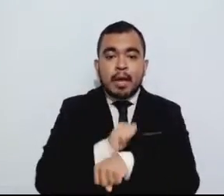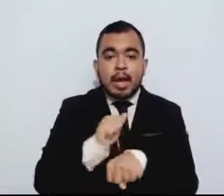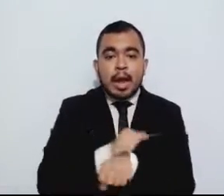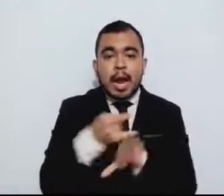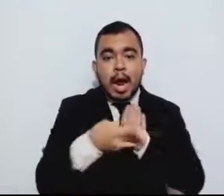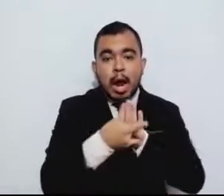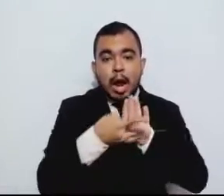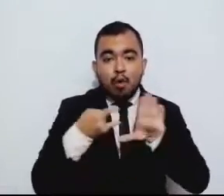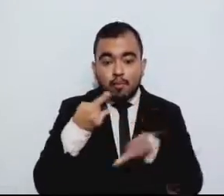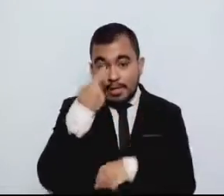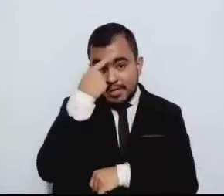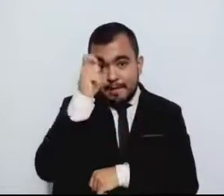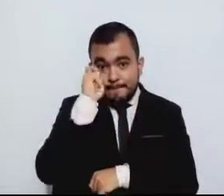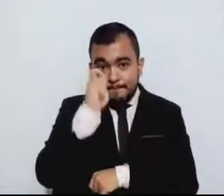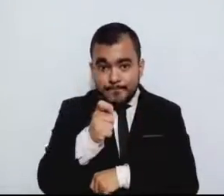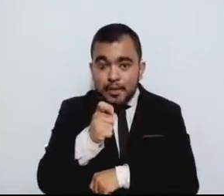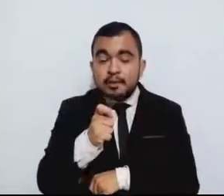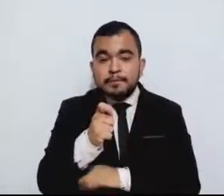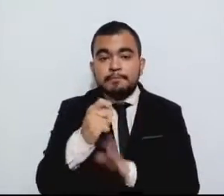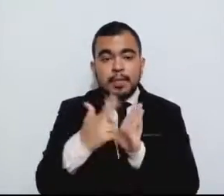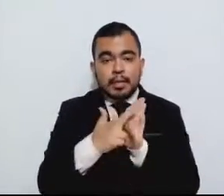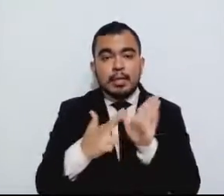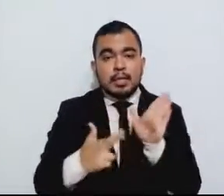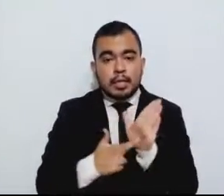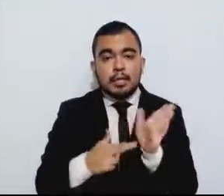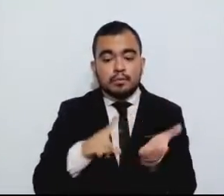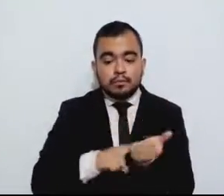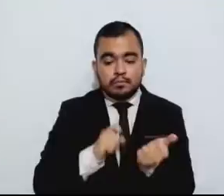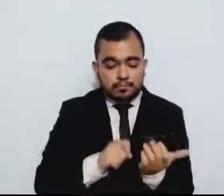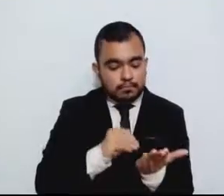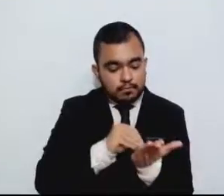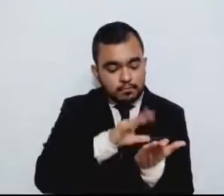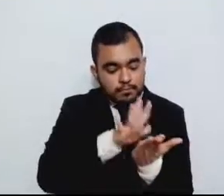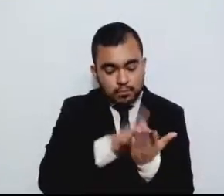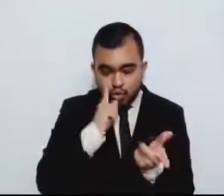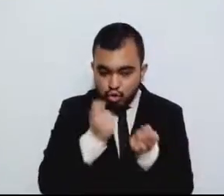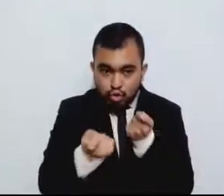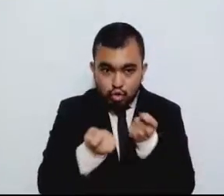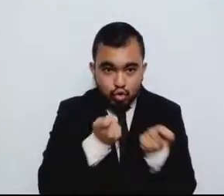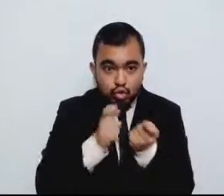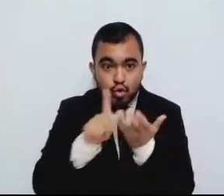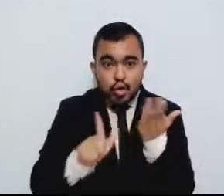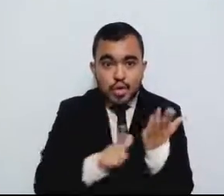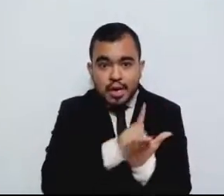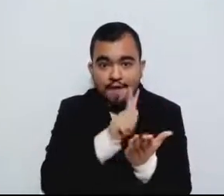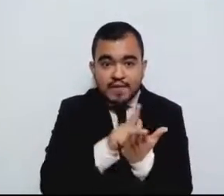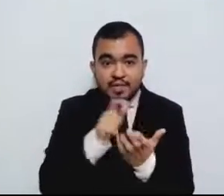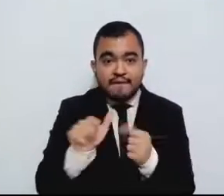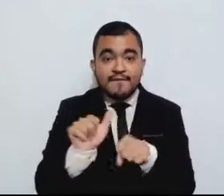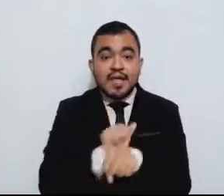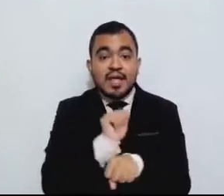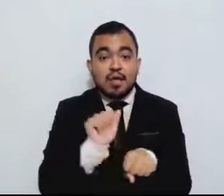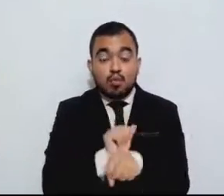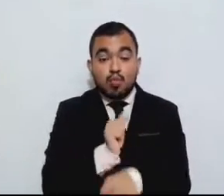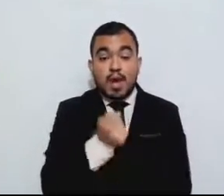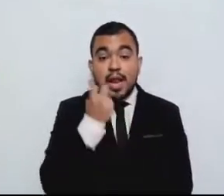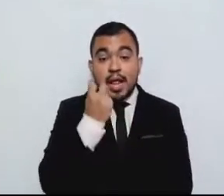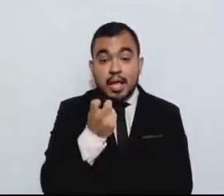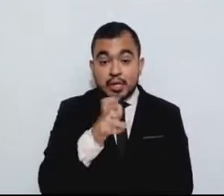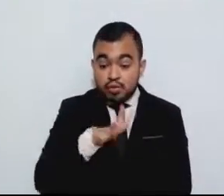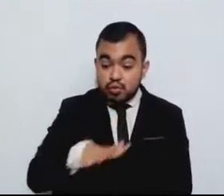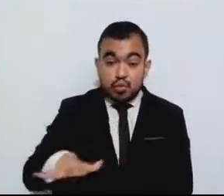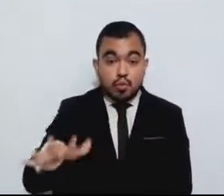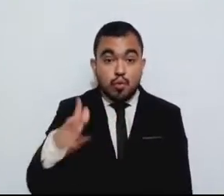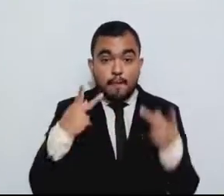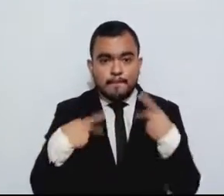regulación en el registro, control y legalibilidad vehicular, mediante el cual el contribuyente tendrá